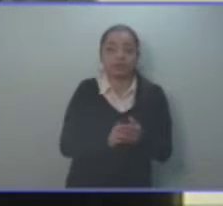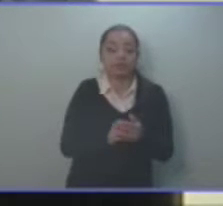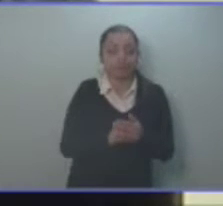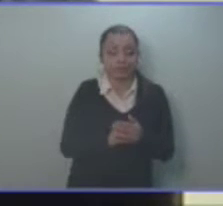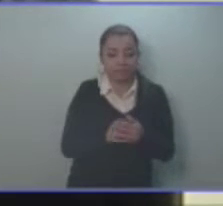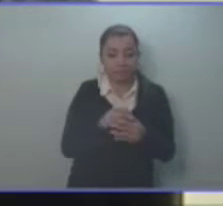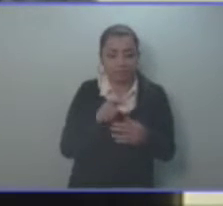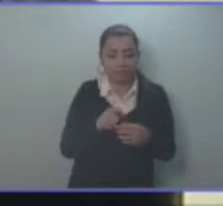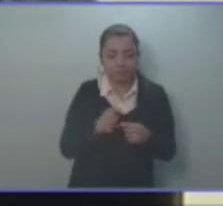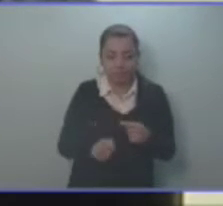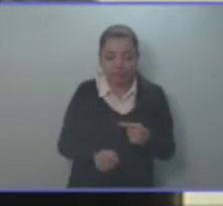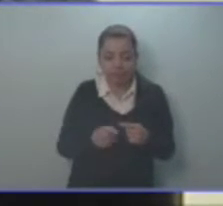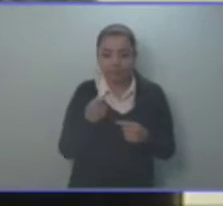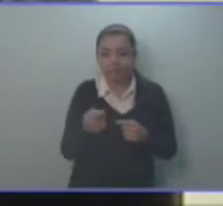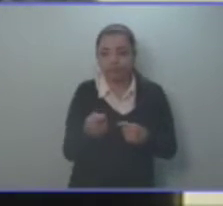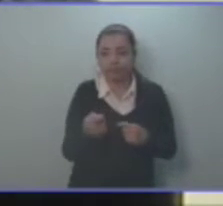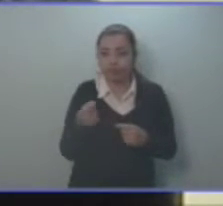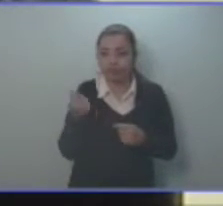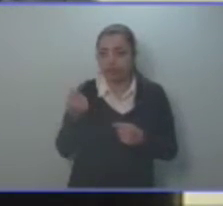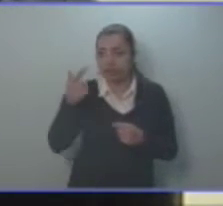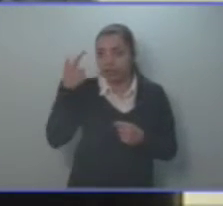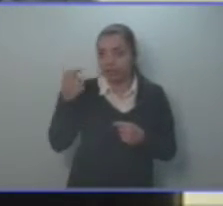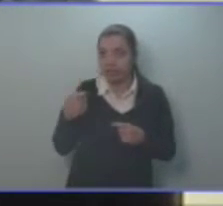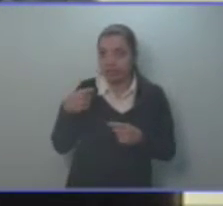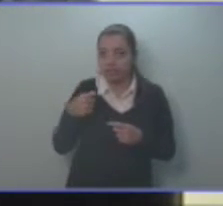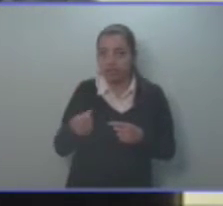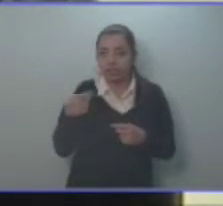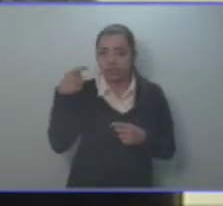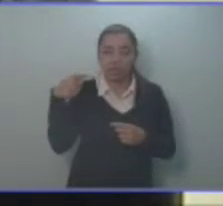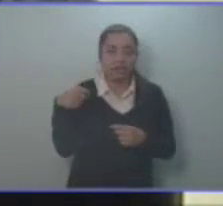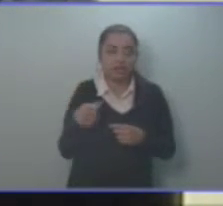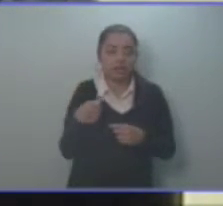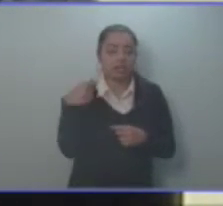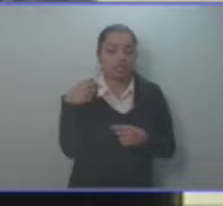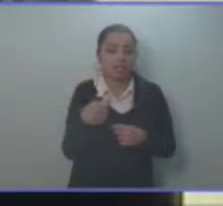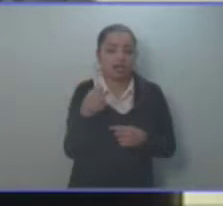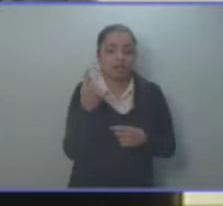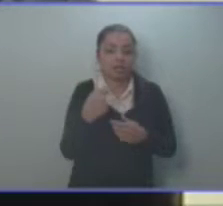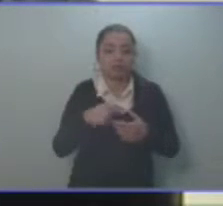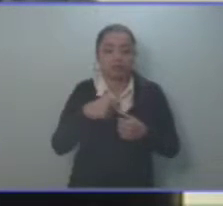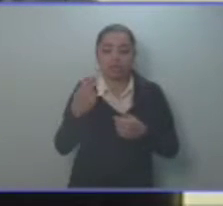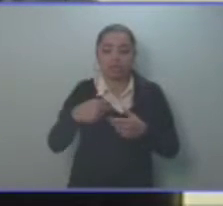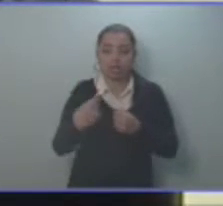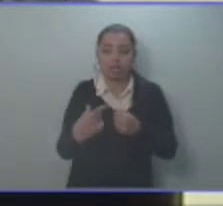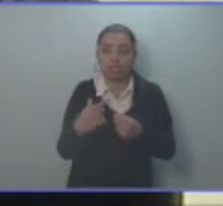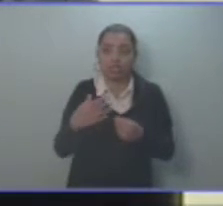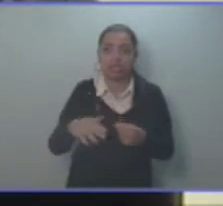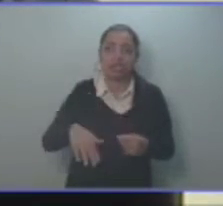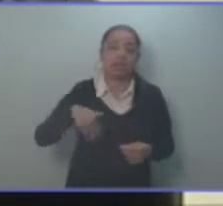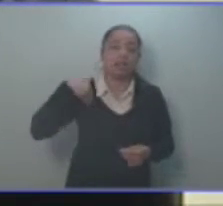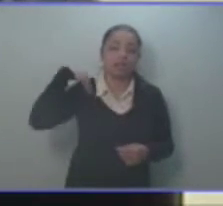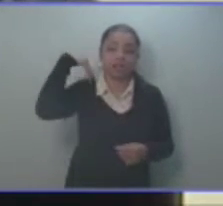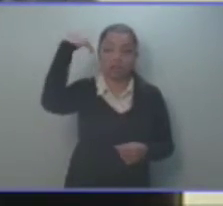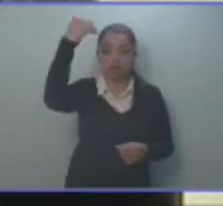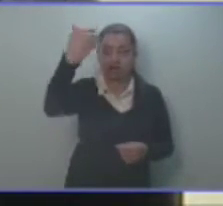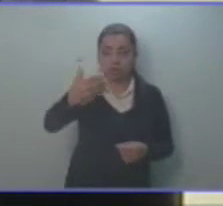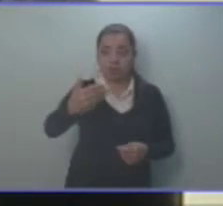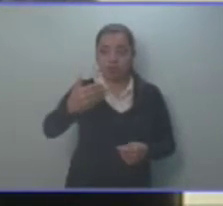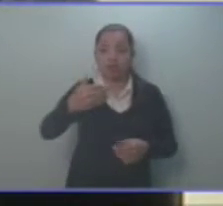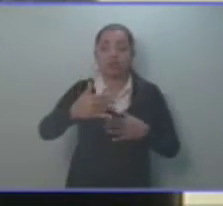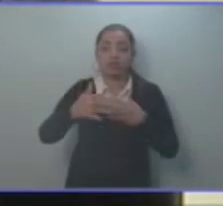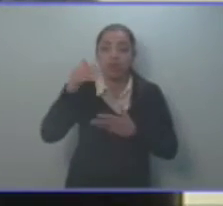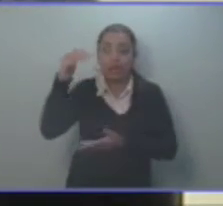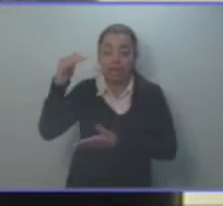deberá ser cubierto con las economías salariales producto del retiro voluntario que se generarán en el siguiente ejercicio fiscal y